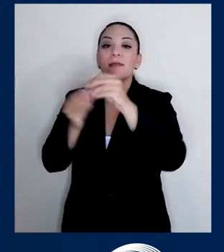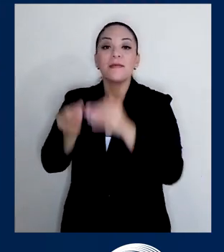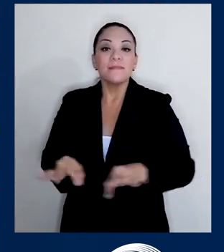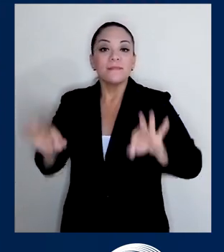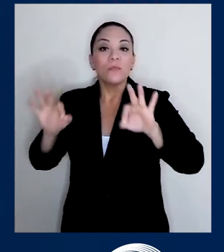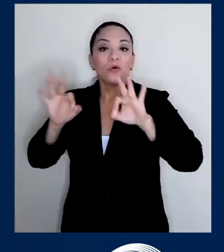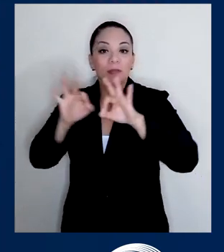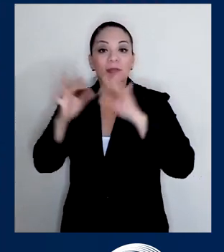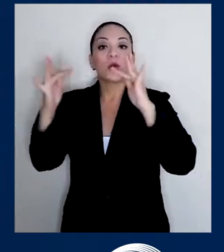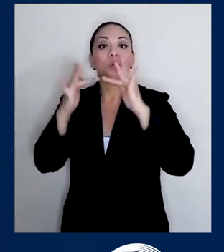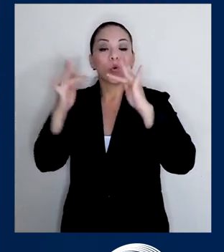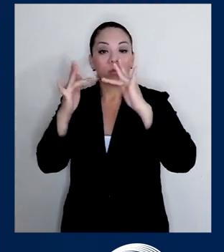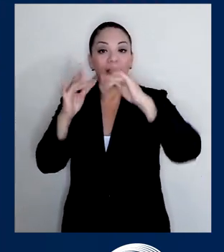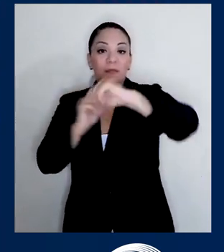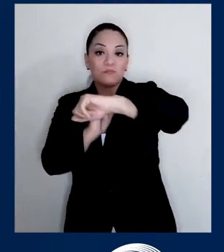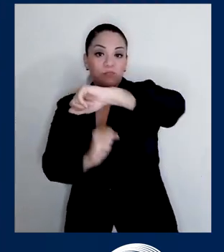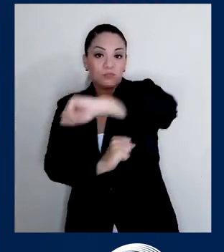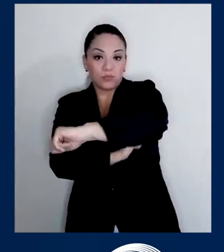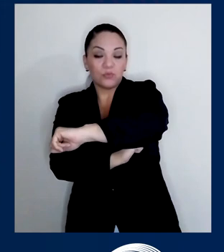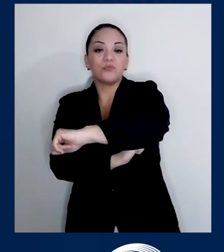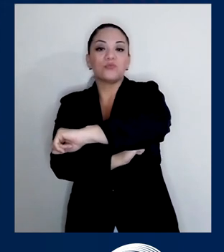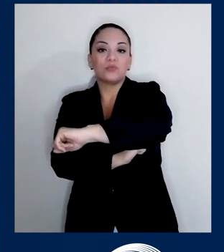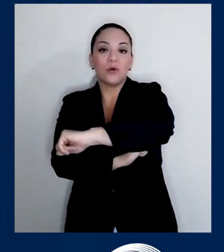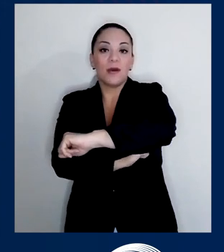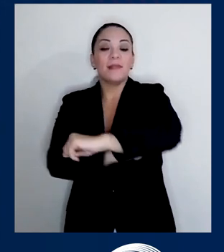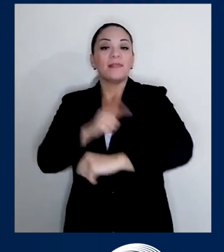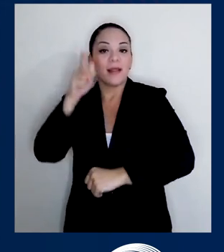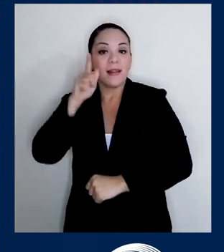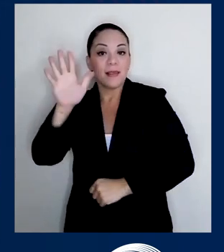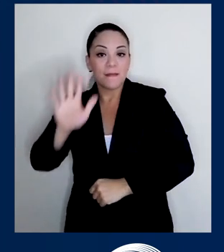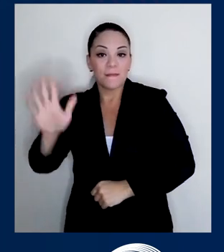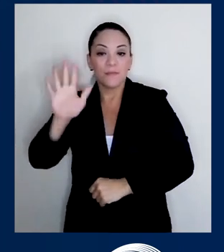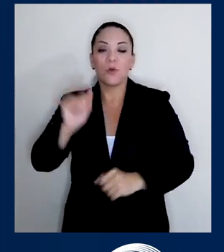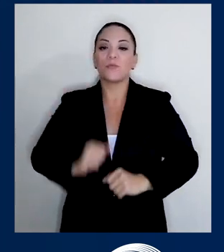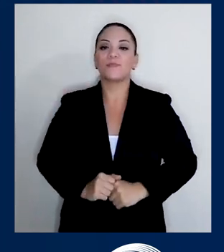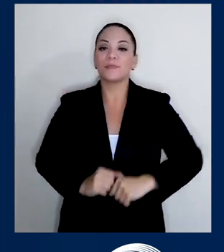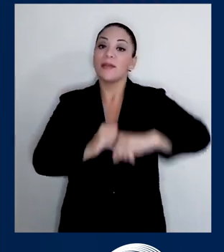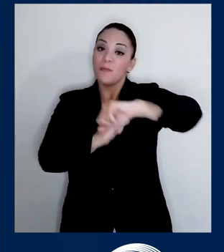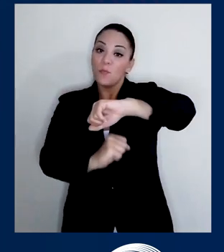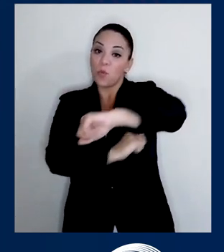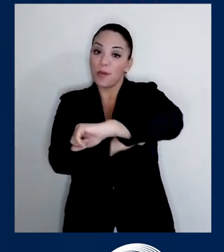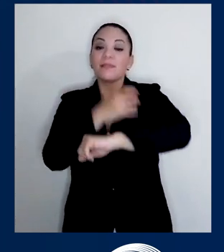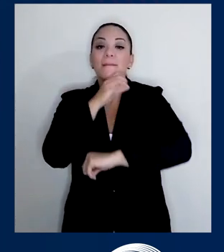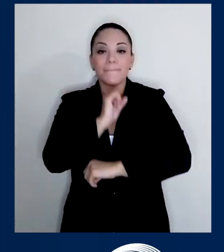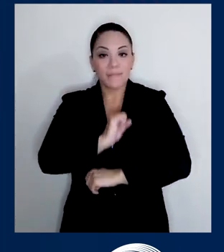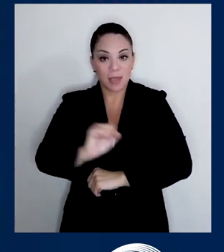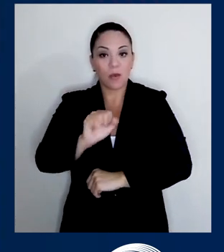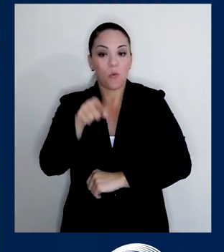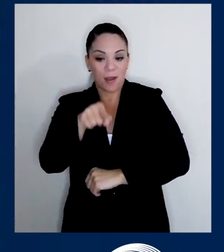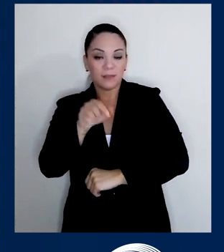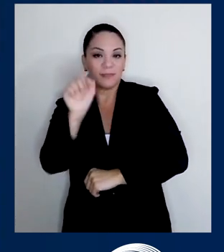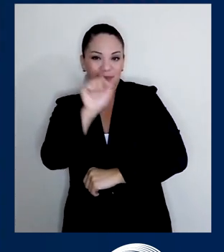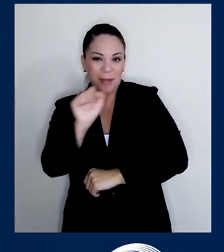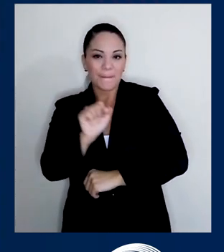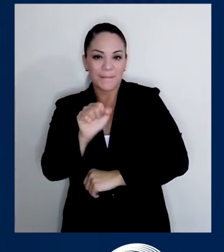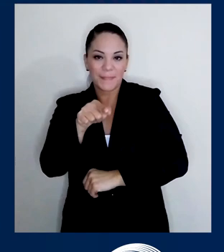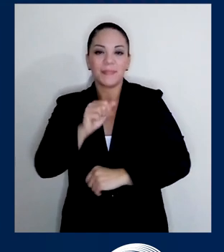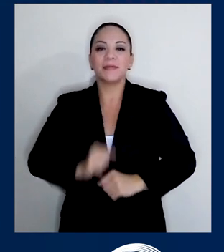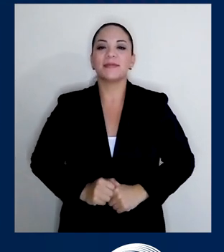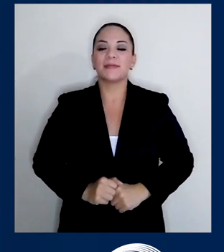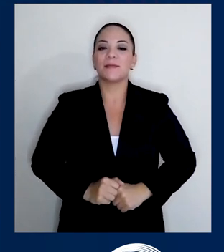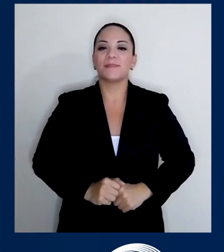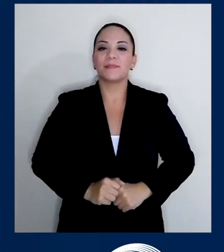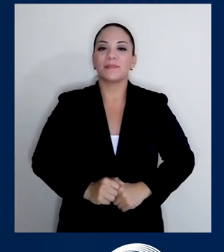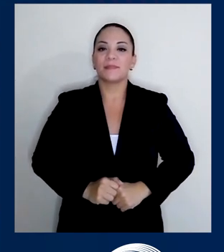la costa del Caribe, con los puertos del Atlántico y el puente ya está viejito. Le hacía falta unas